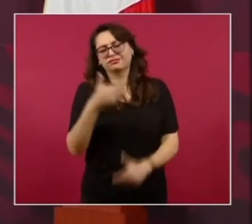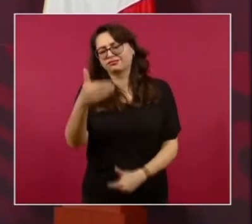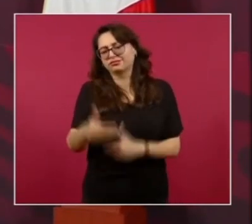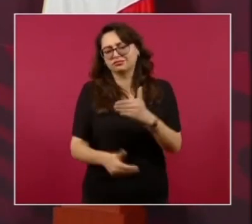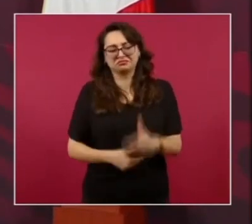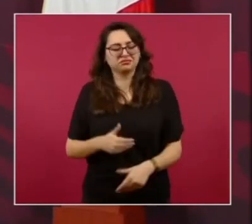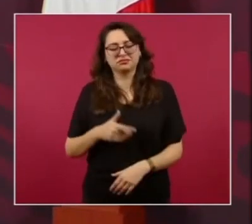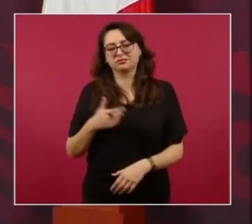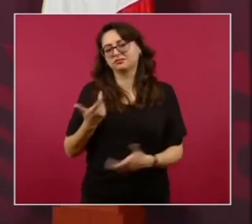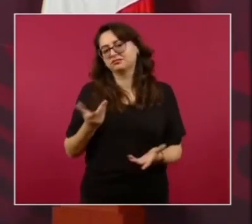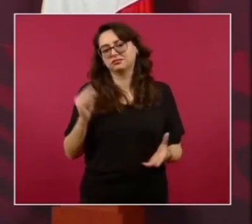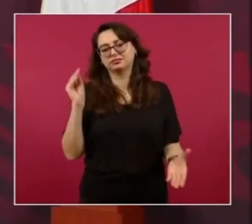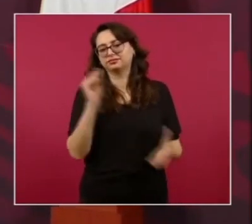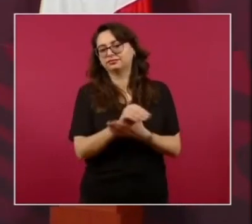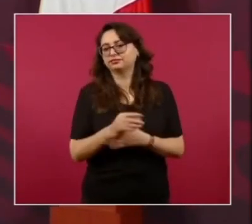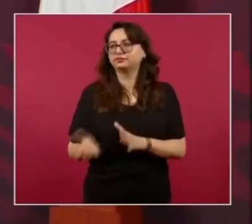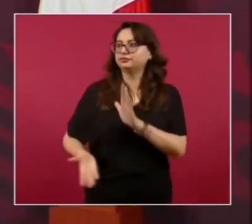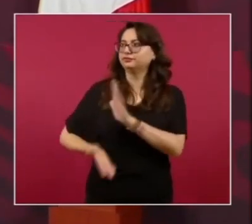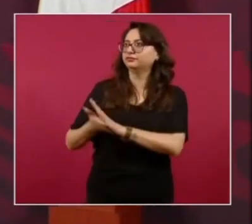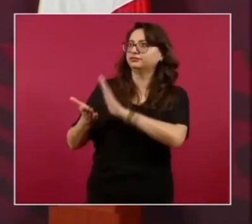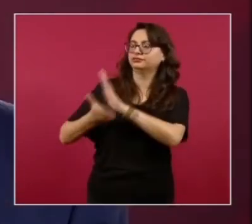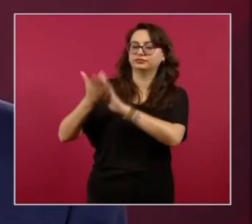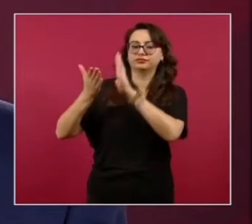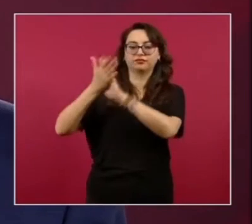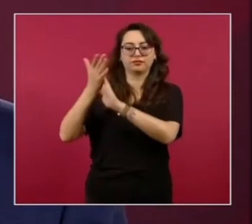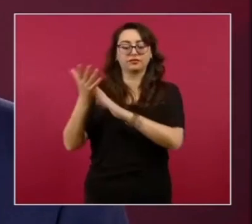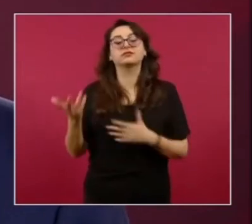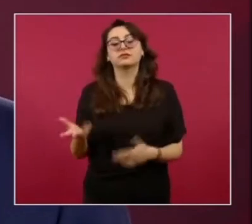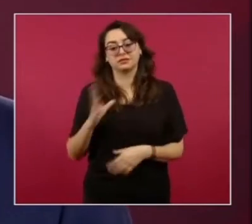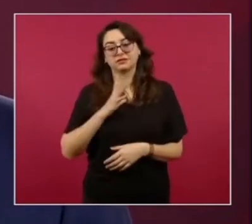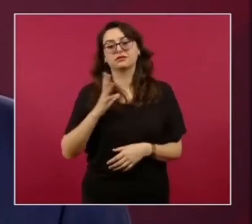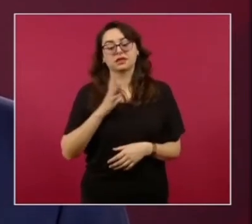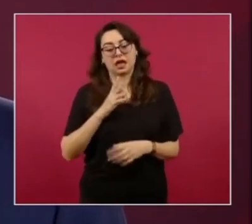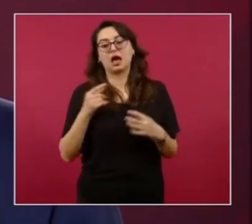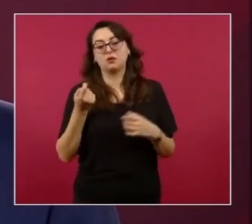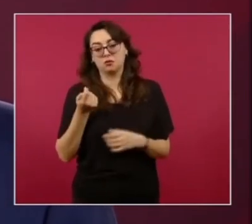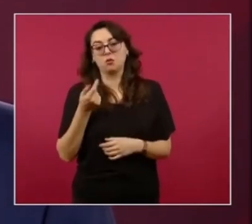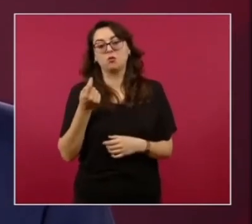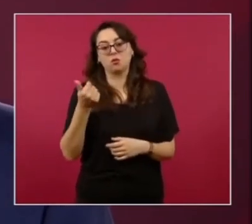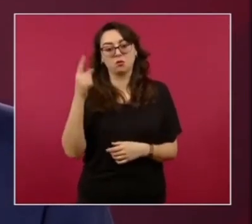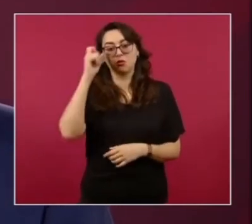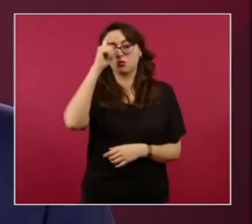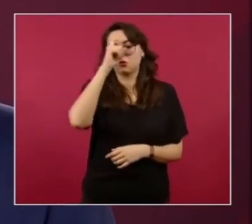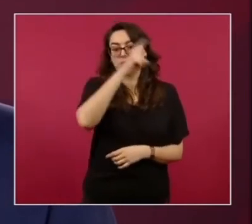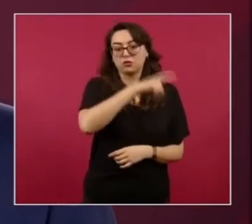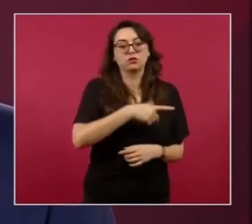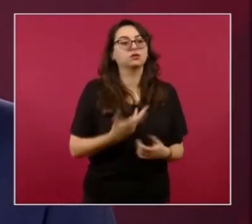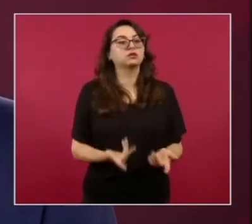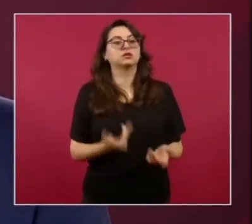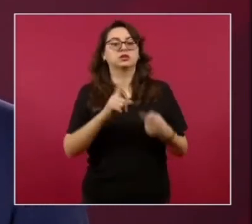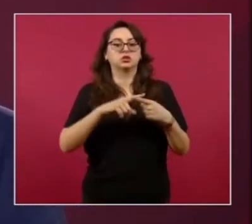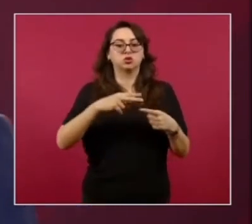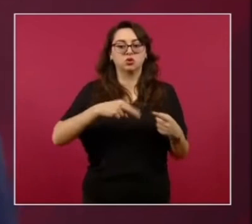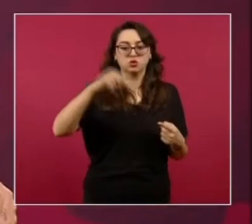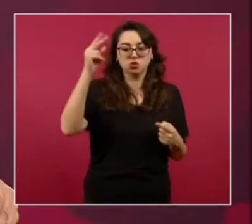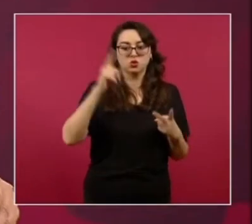Esto nos ha Pasado En el norte Y también En el caso De Guerrero Pero